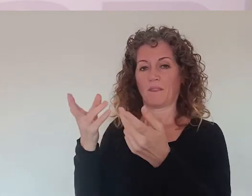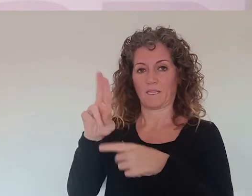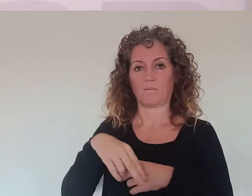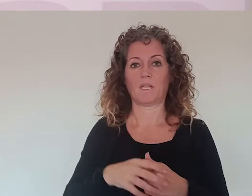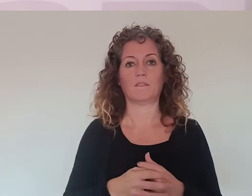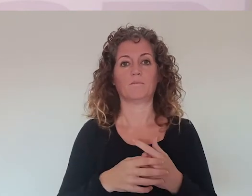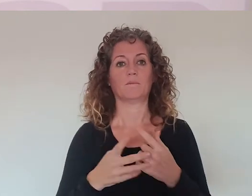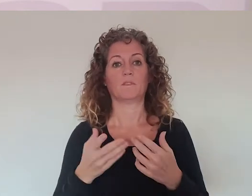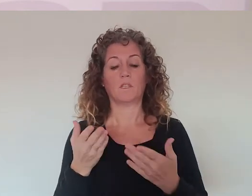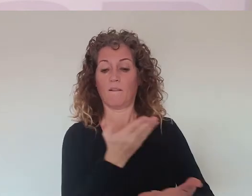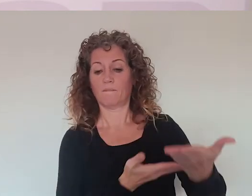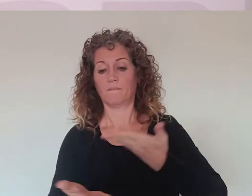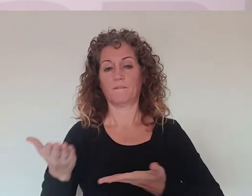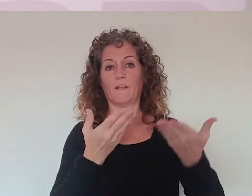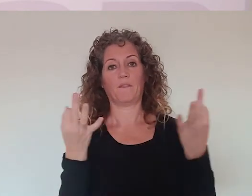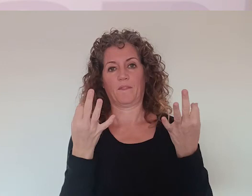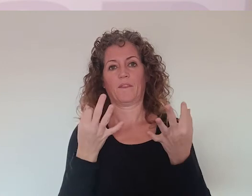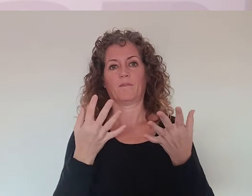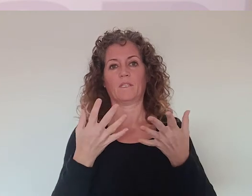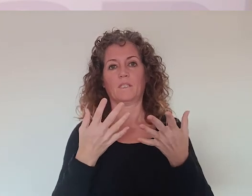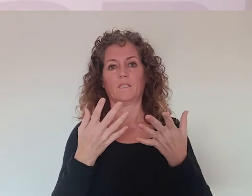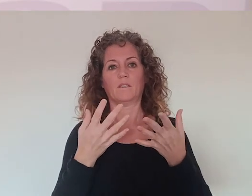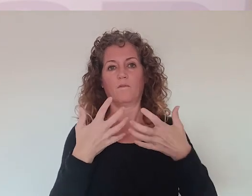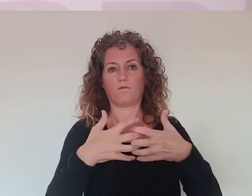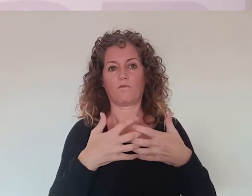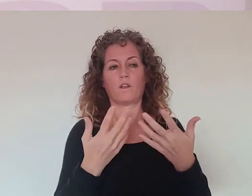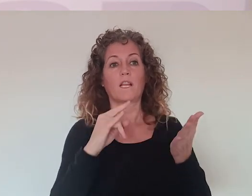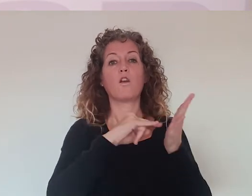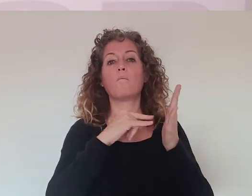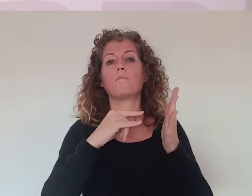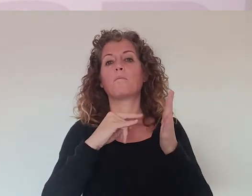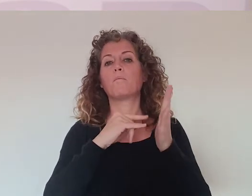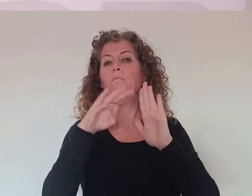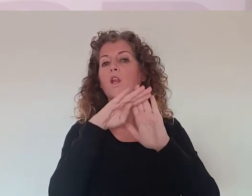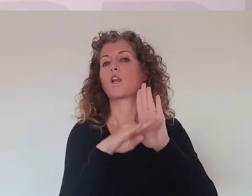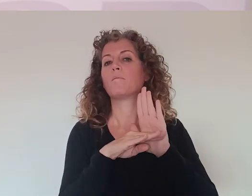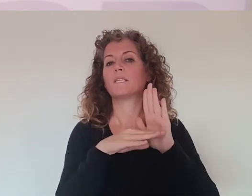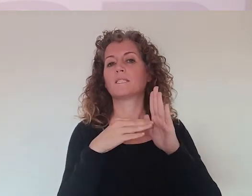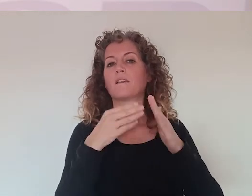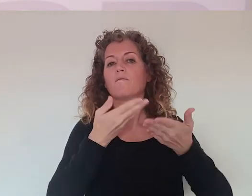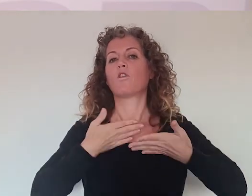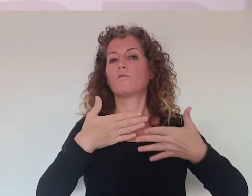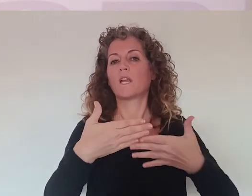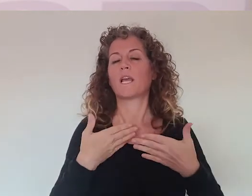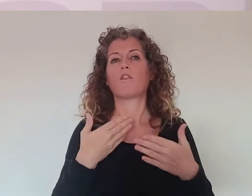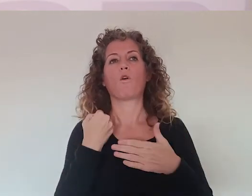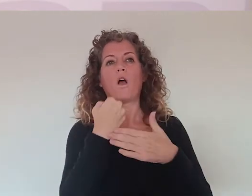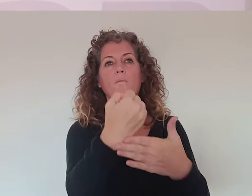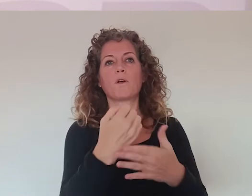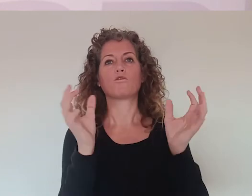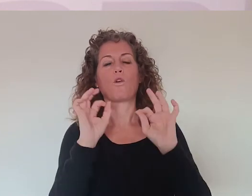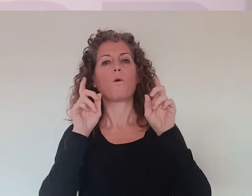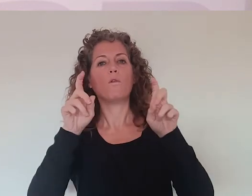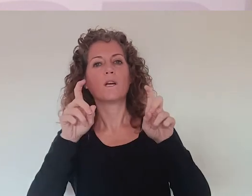intergeneracionalidad tiene que funcionar y de hecho esos programas, esos programas de voluntariado, los programas de apoyo, los programas